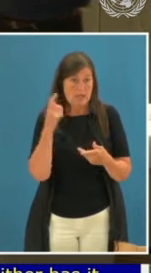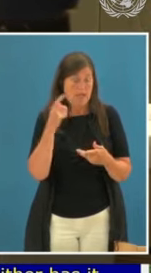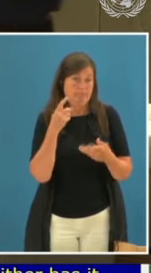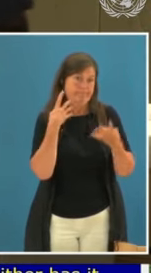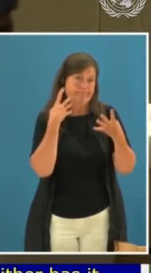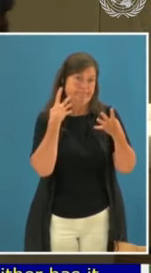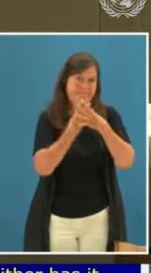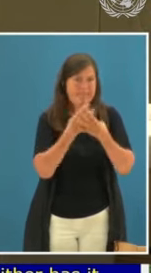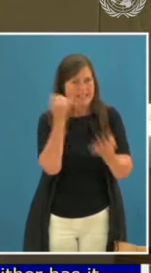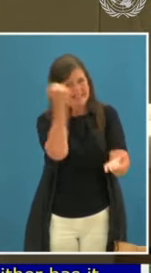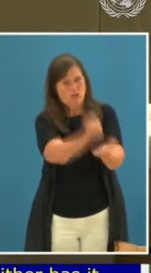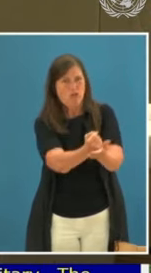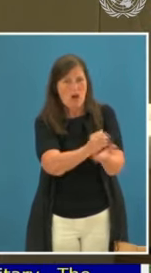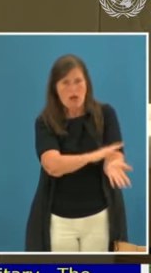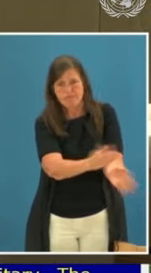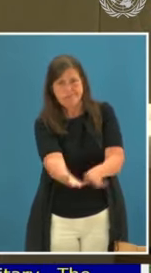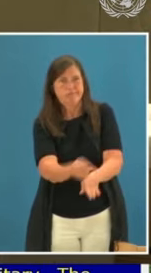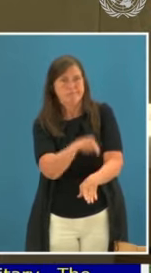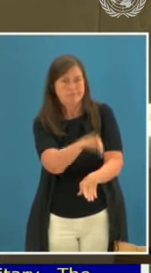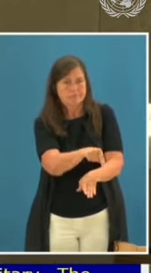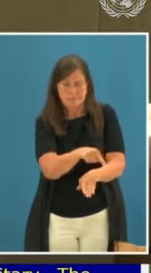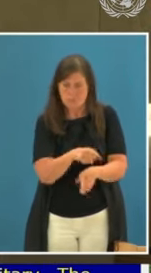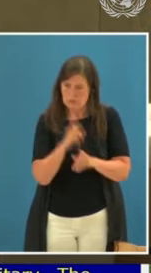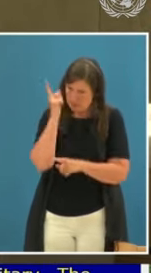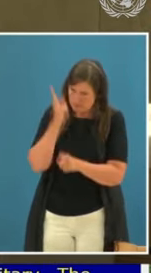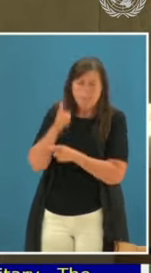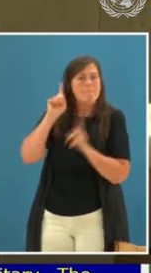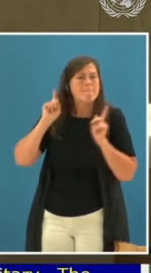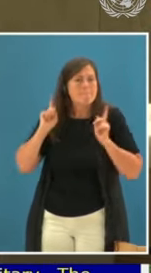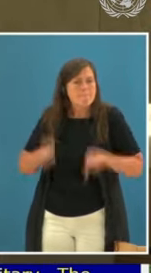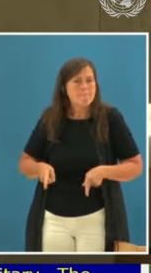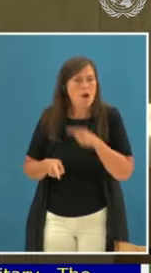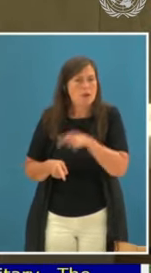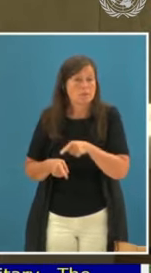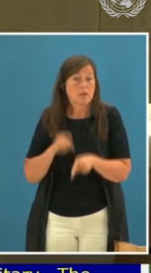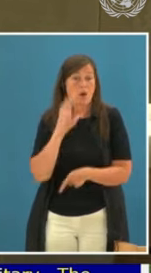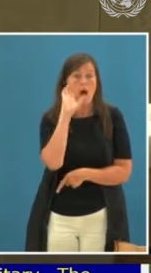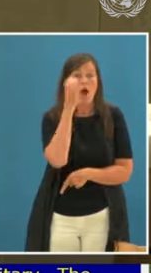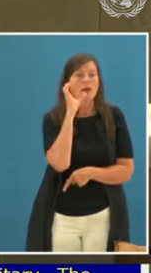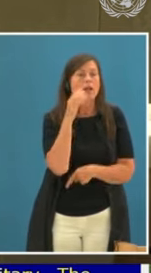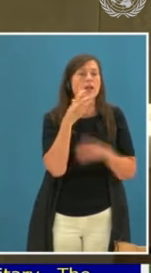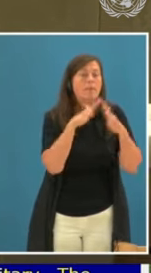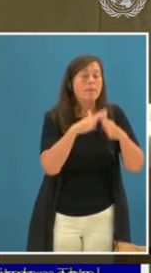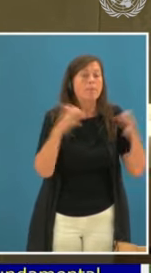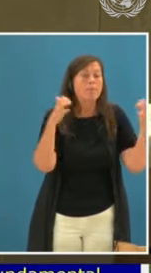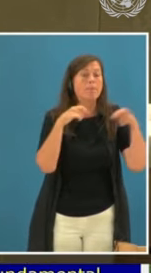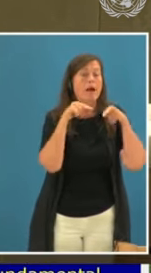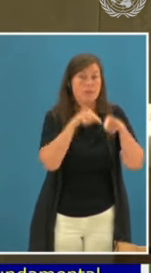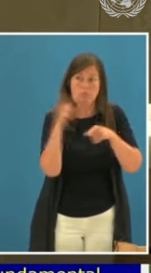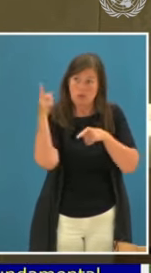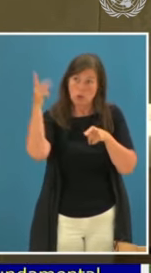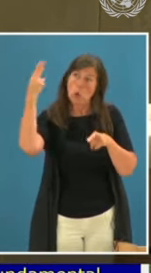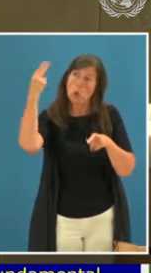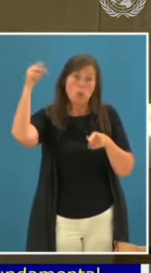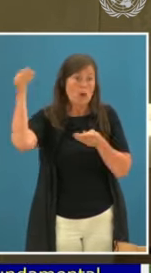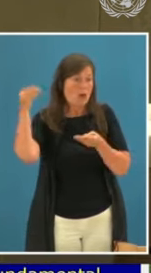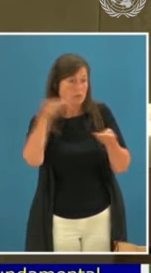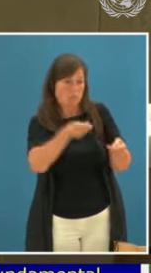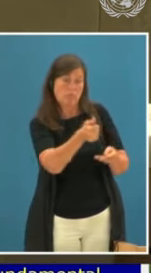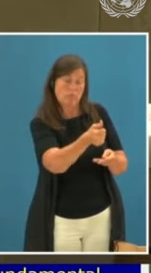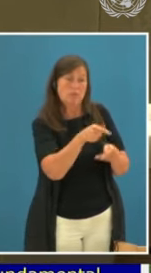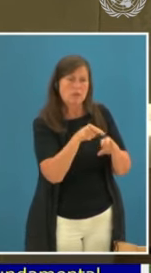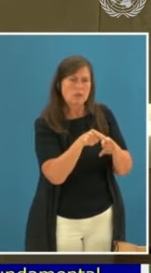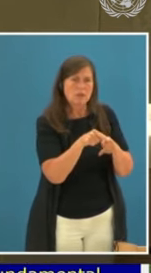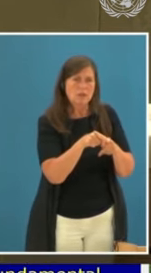transmitió al Consejo de Seguridad de la ONU sobre la urgencia de acabar con los asesinatos de líderes sociales, entre ellos los líderes indígenas y muchas gracias.